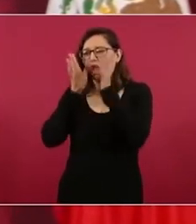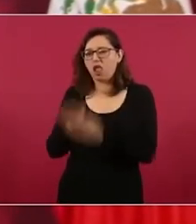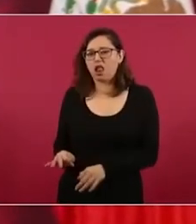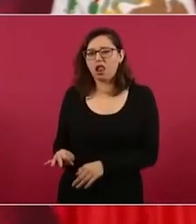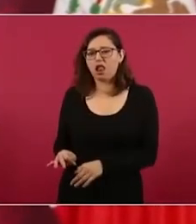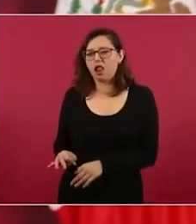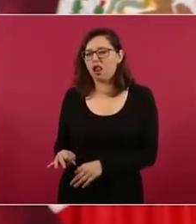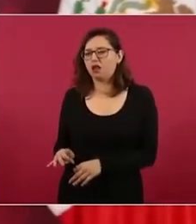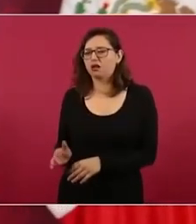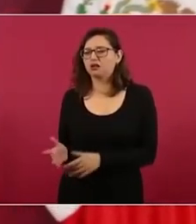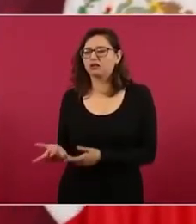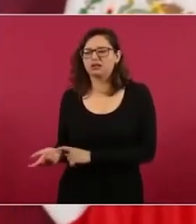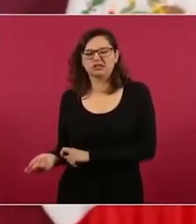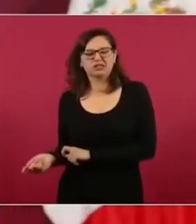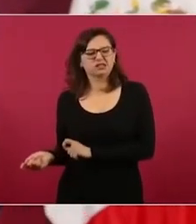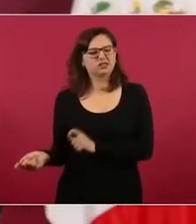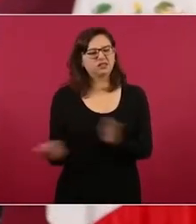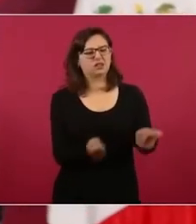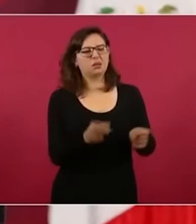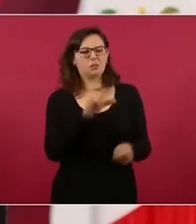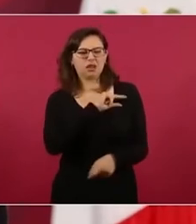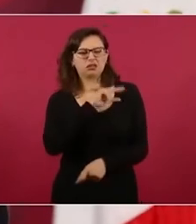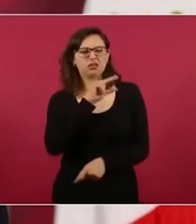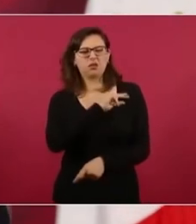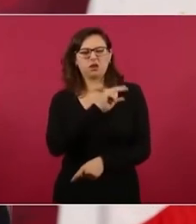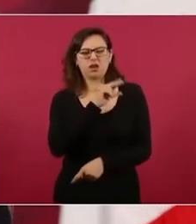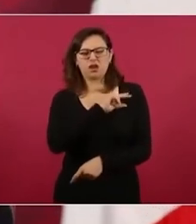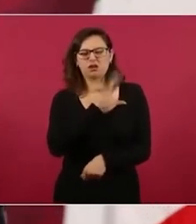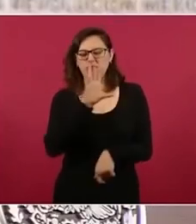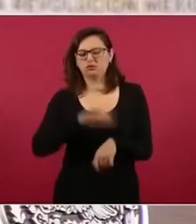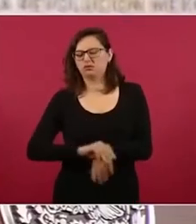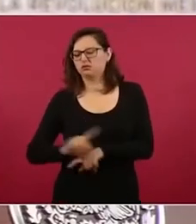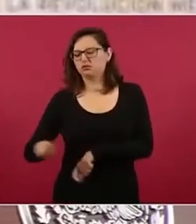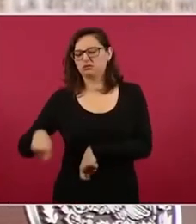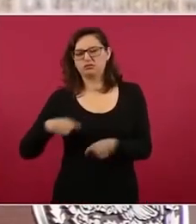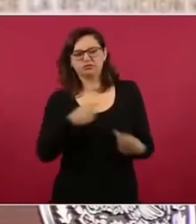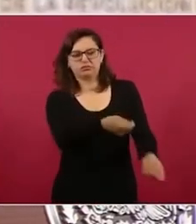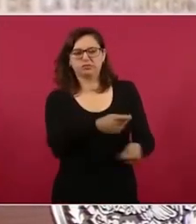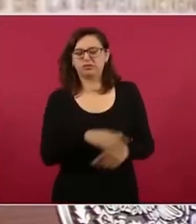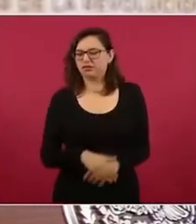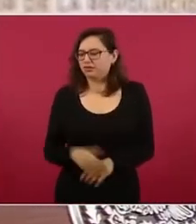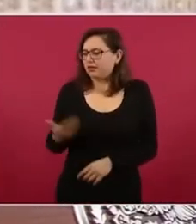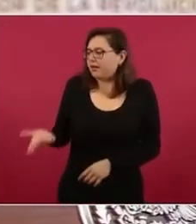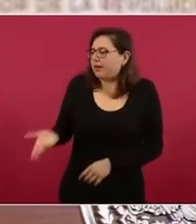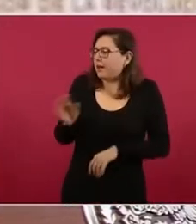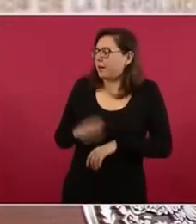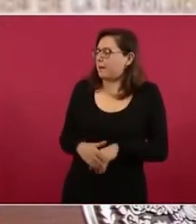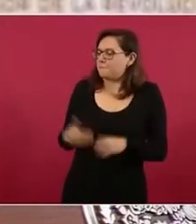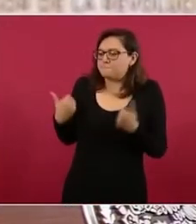privatizar guarderías entonces ¿para qué es el seguro social?